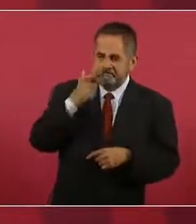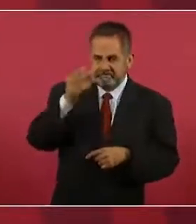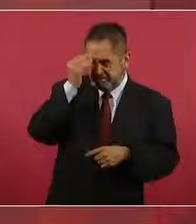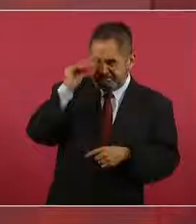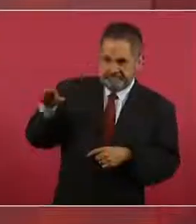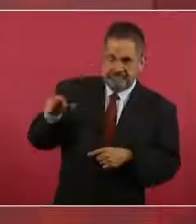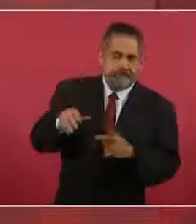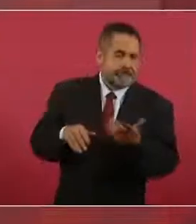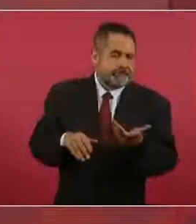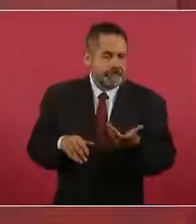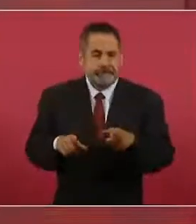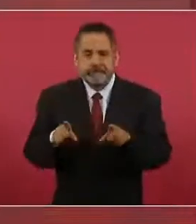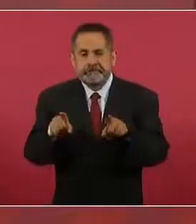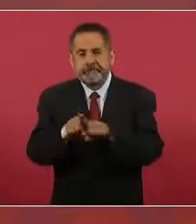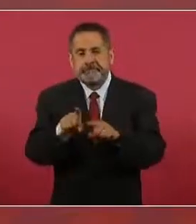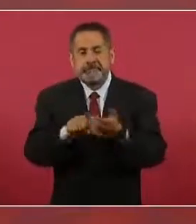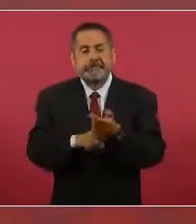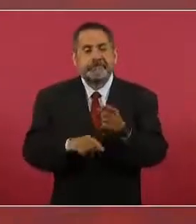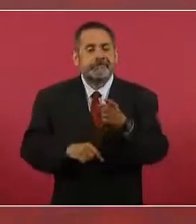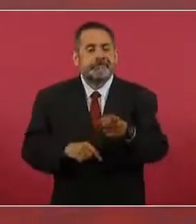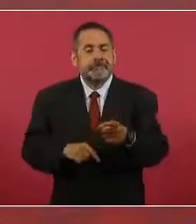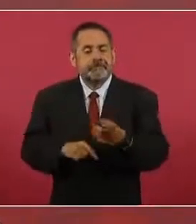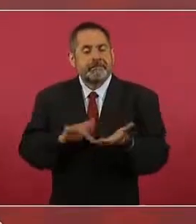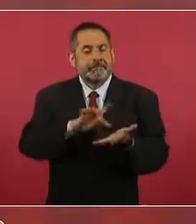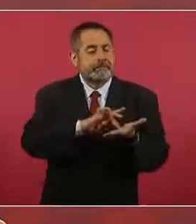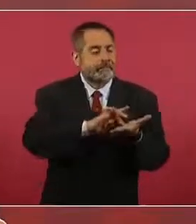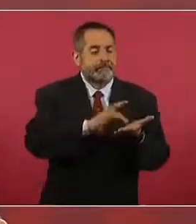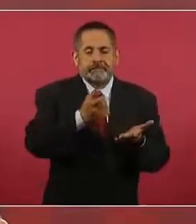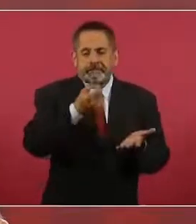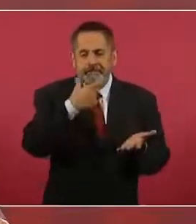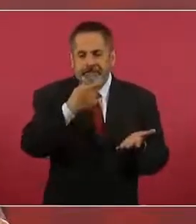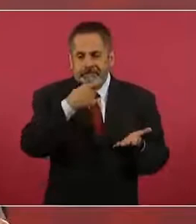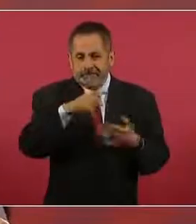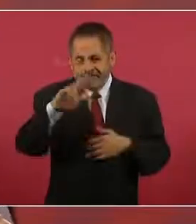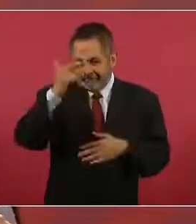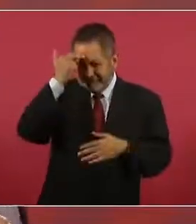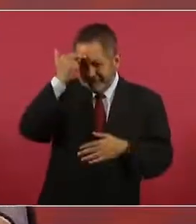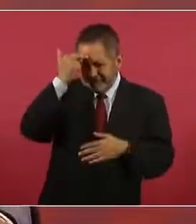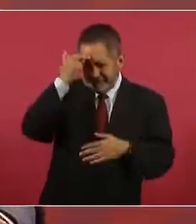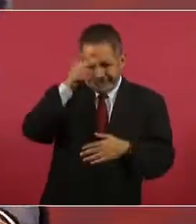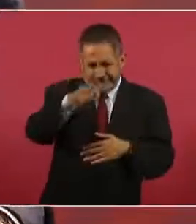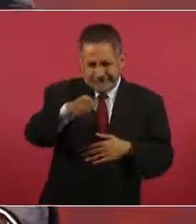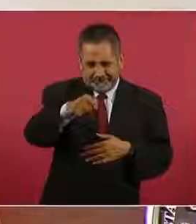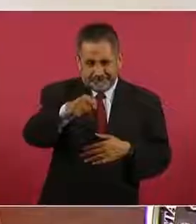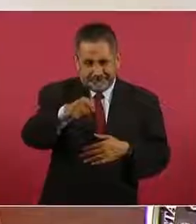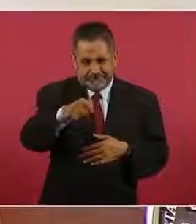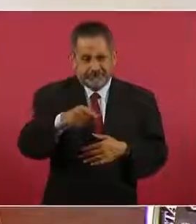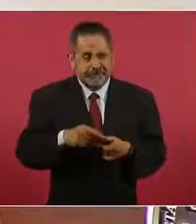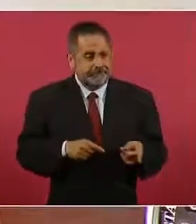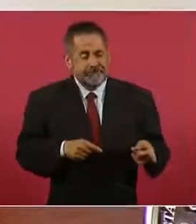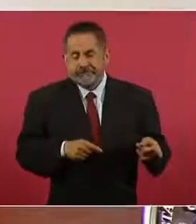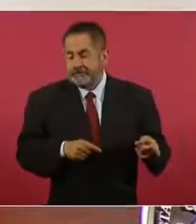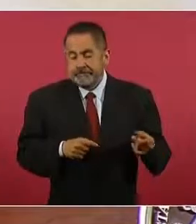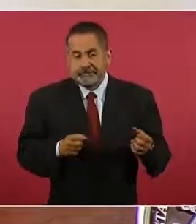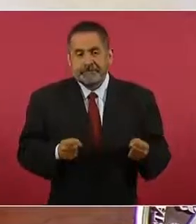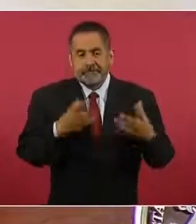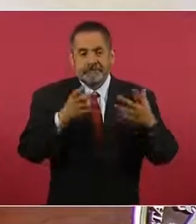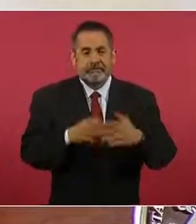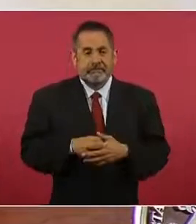mismo en el caso de la medicina. Se acuerdan cuánta